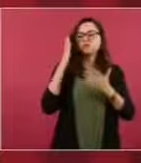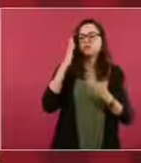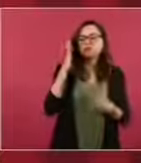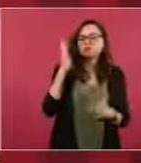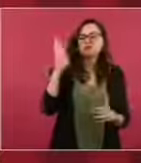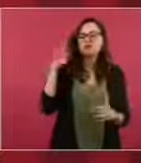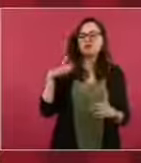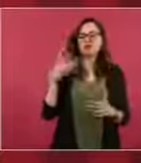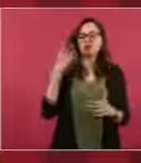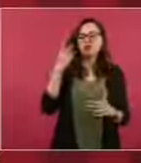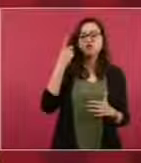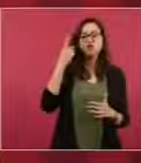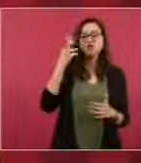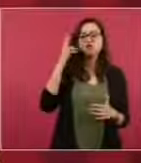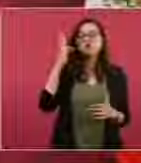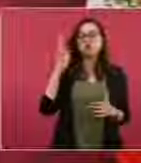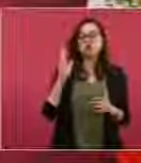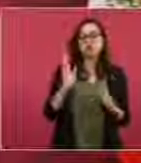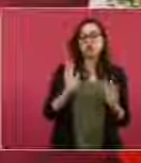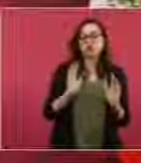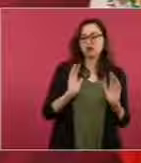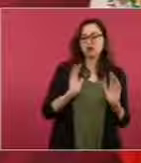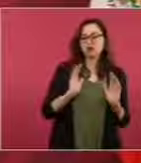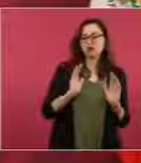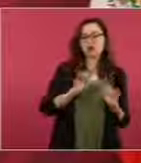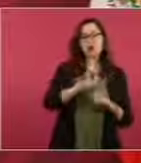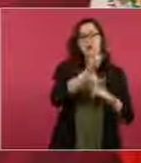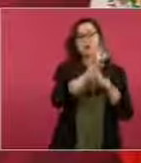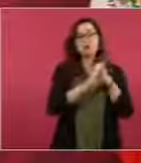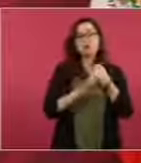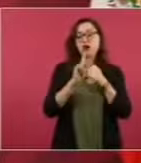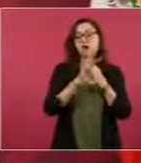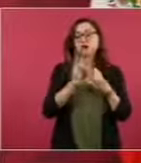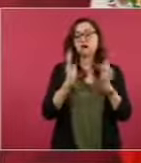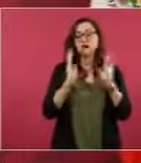doctorado y además estudié en el extranjero.